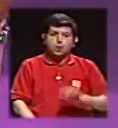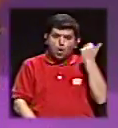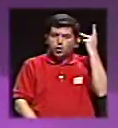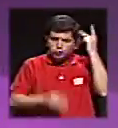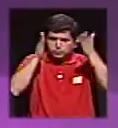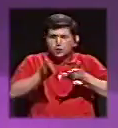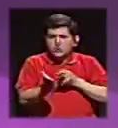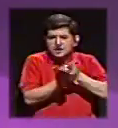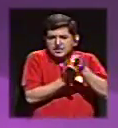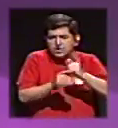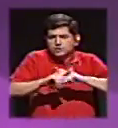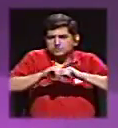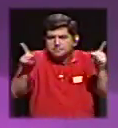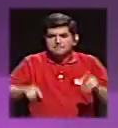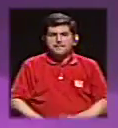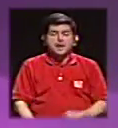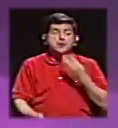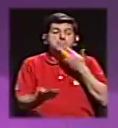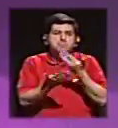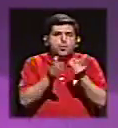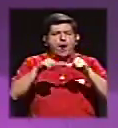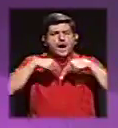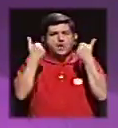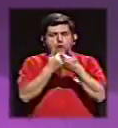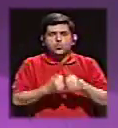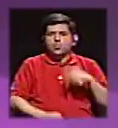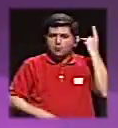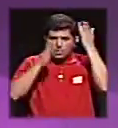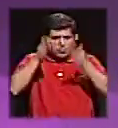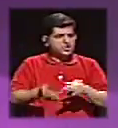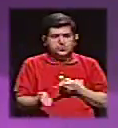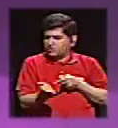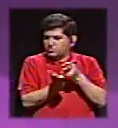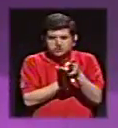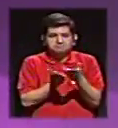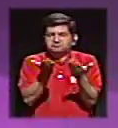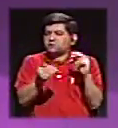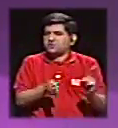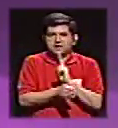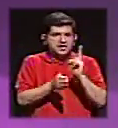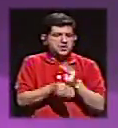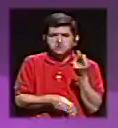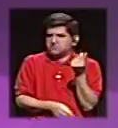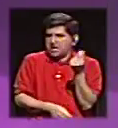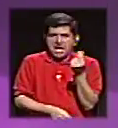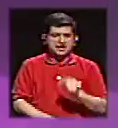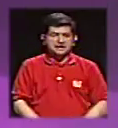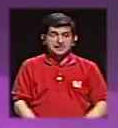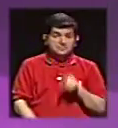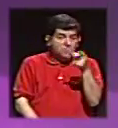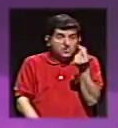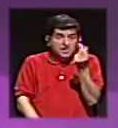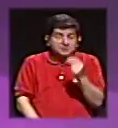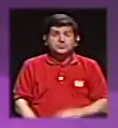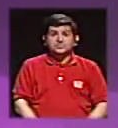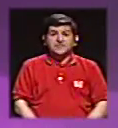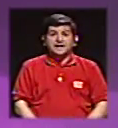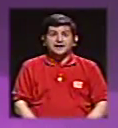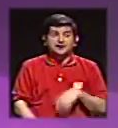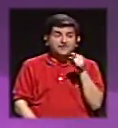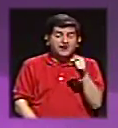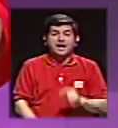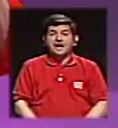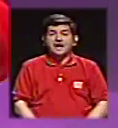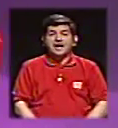también, pero hay un buen grupo de políticos deshonestos que no pueden utilizar o no quieren utilizar esos recursos porque esos recursos son de manos limpias.